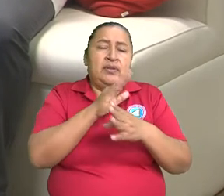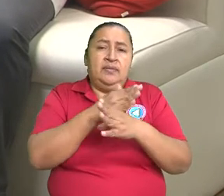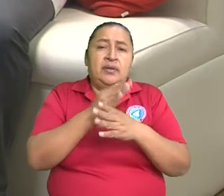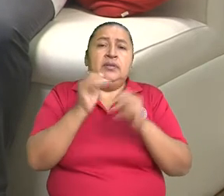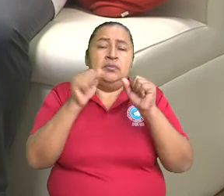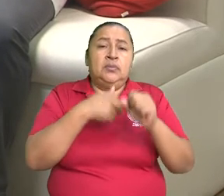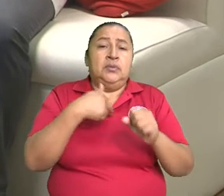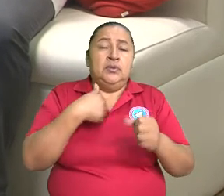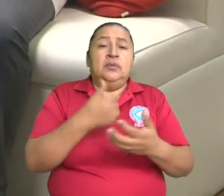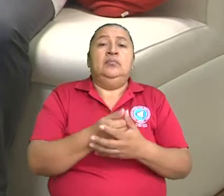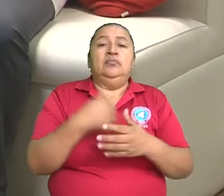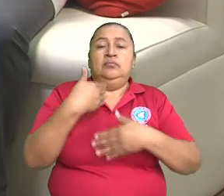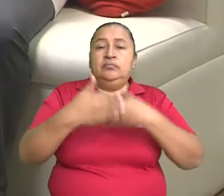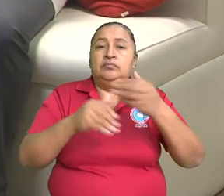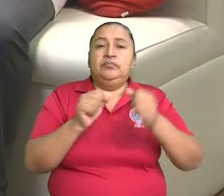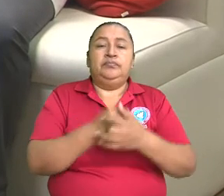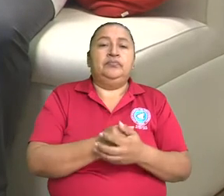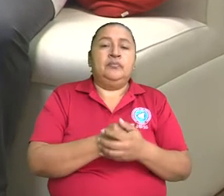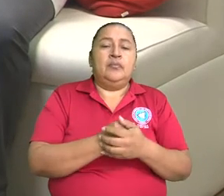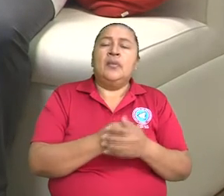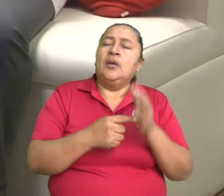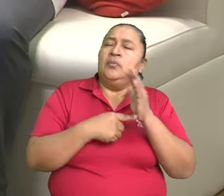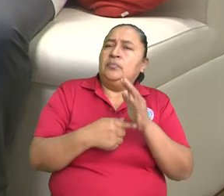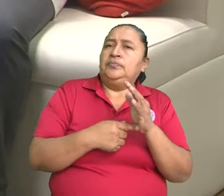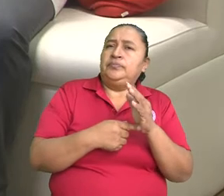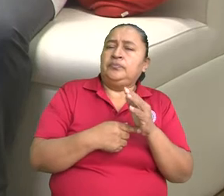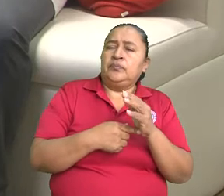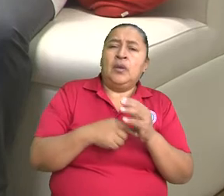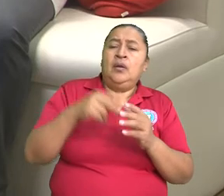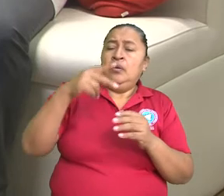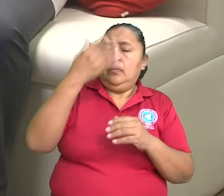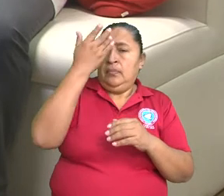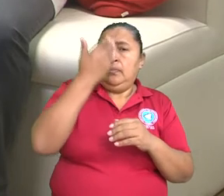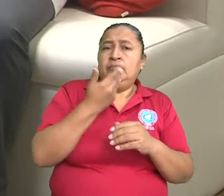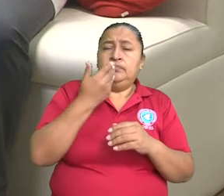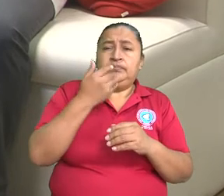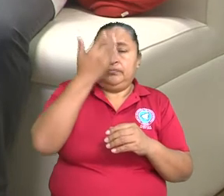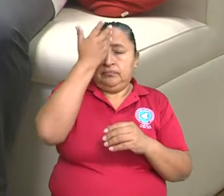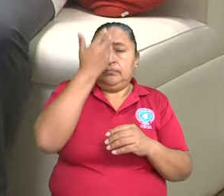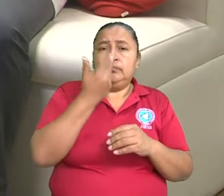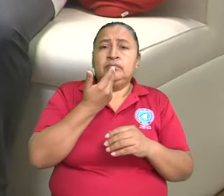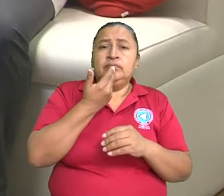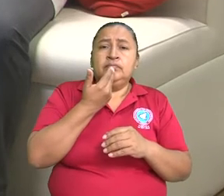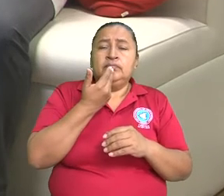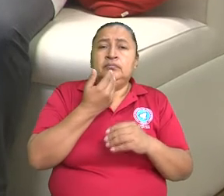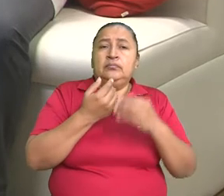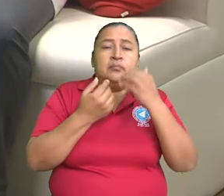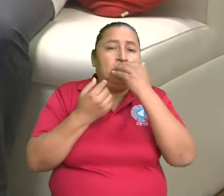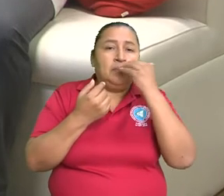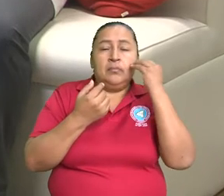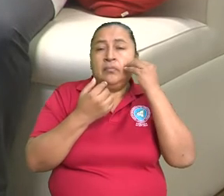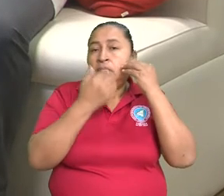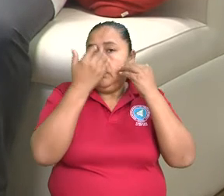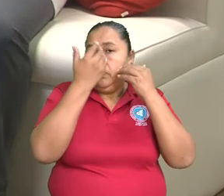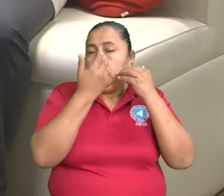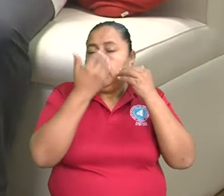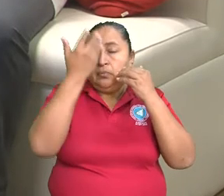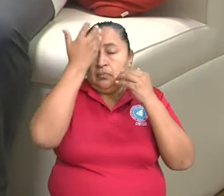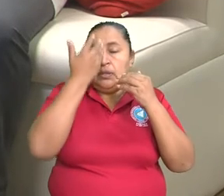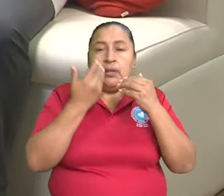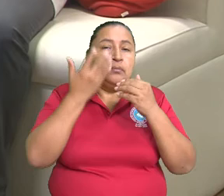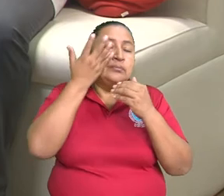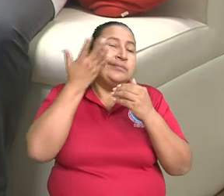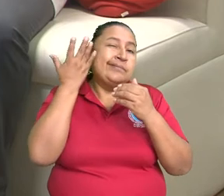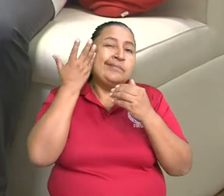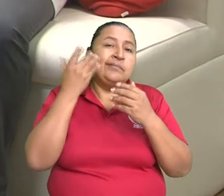pues, podríamos establecer esas características. Entonces, en el caso de la parálisis facial periférica, solo es... La mitad completa de la cara. Cuando hay